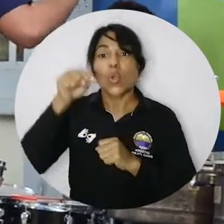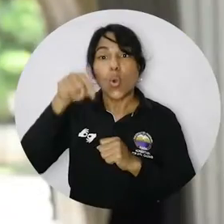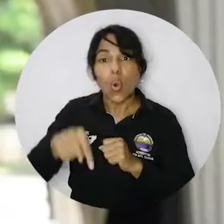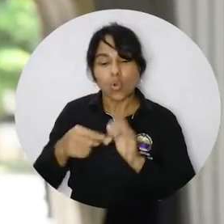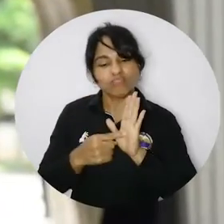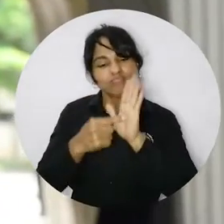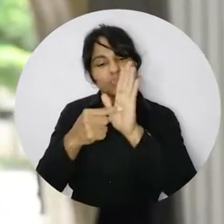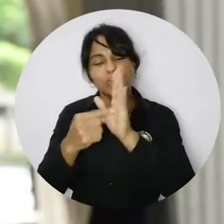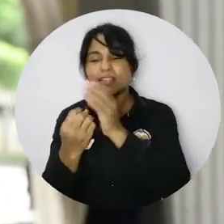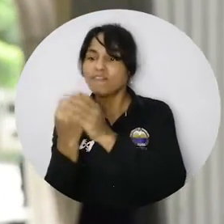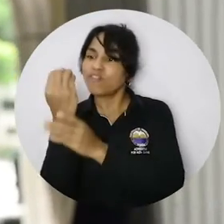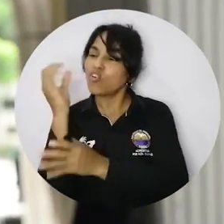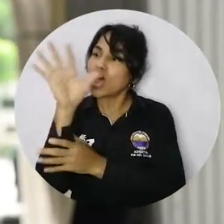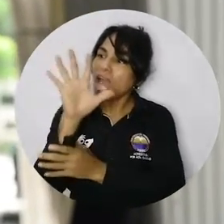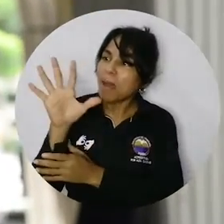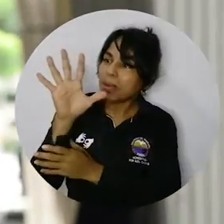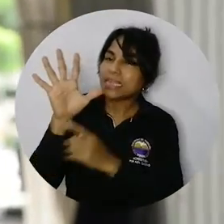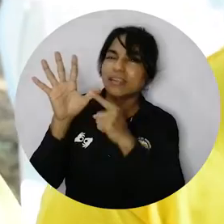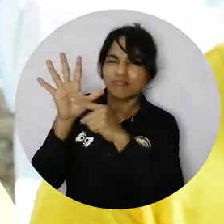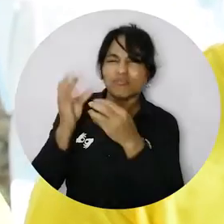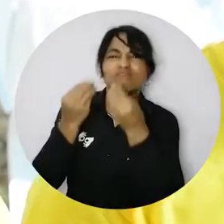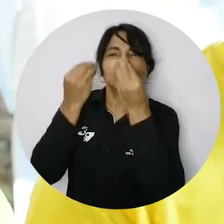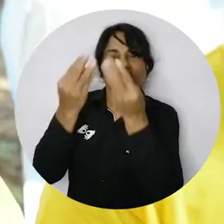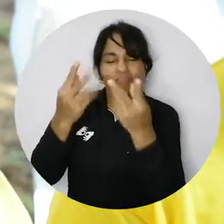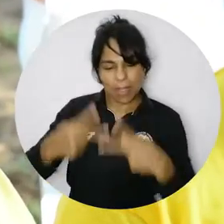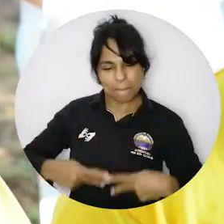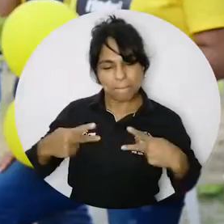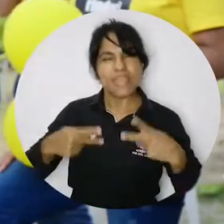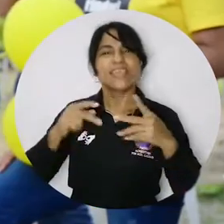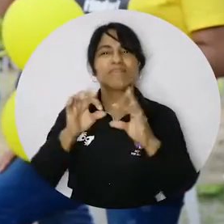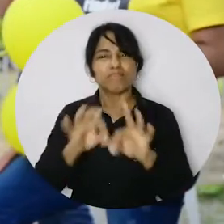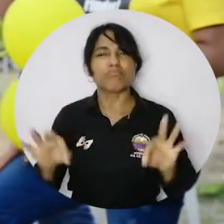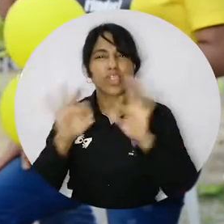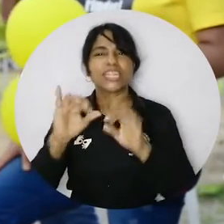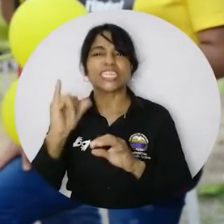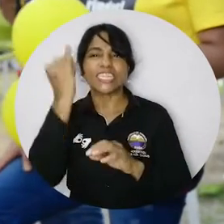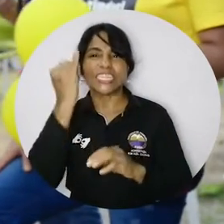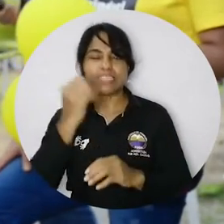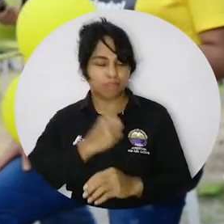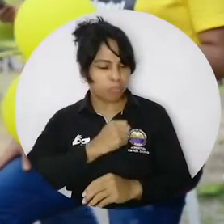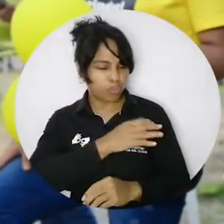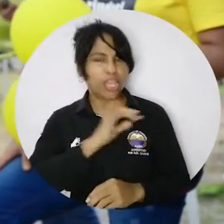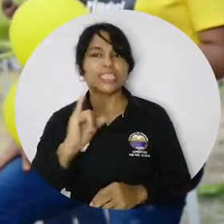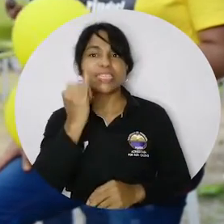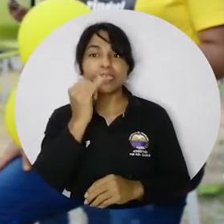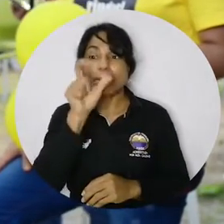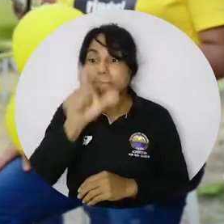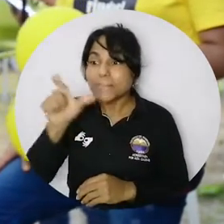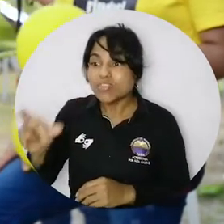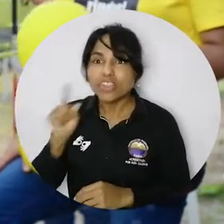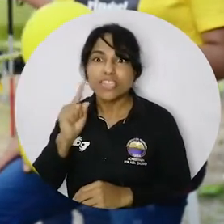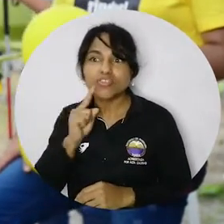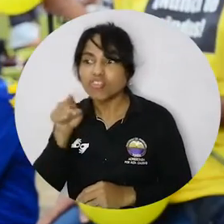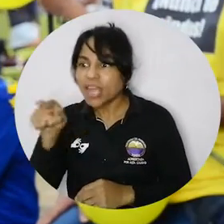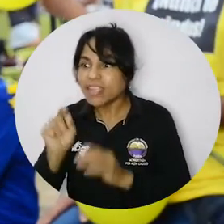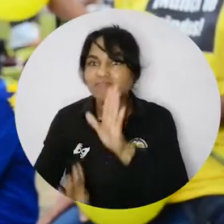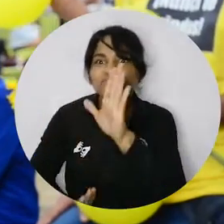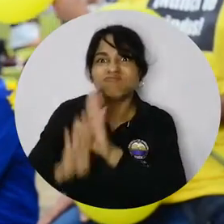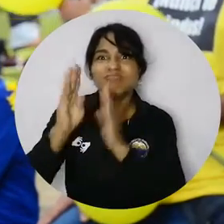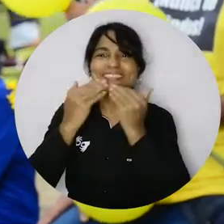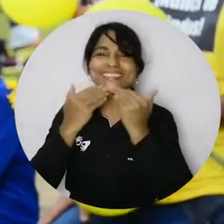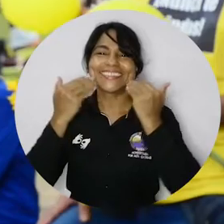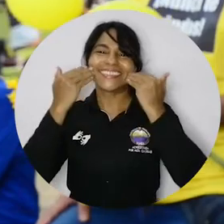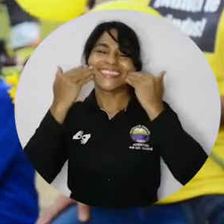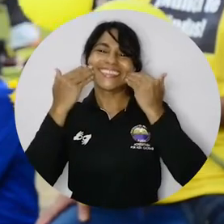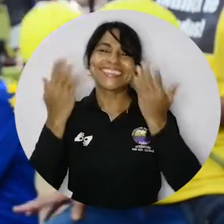señas. Hoy de manera simbólica a través del Girasol le decimos sí a la vida, le decimos sí a las oportunidades y hoy las personas sordas como